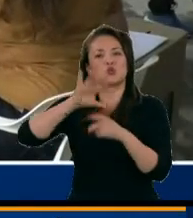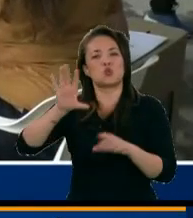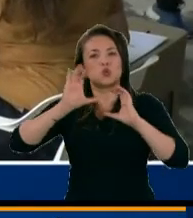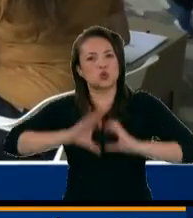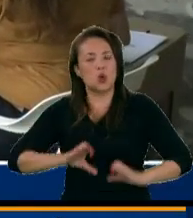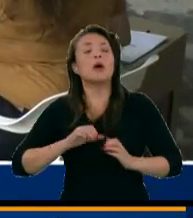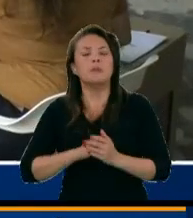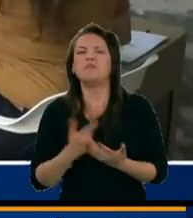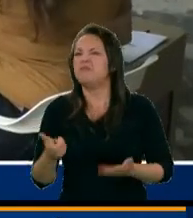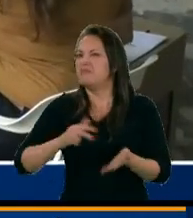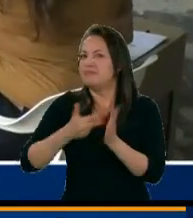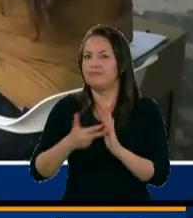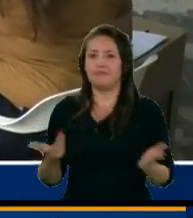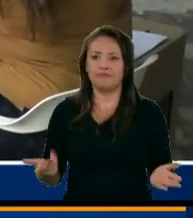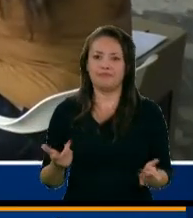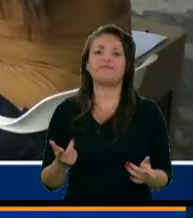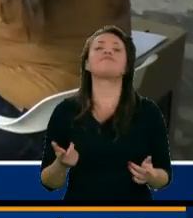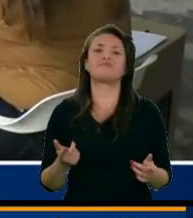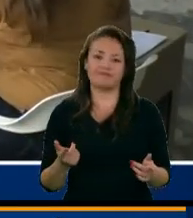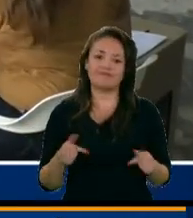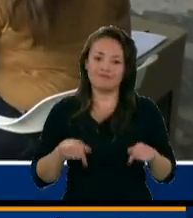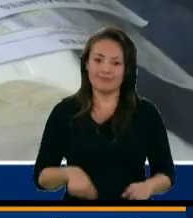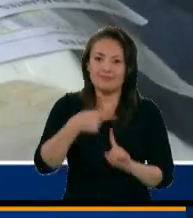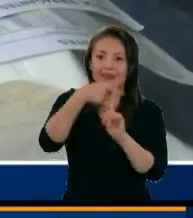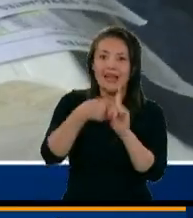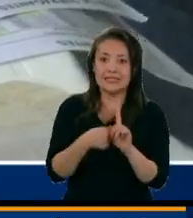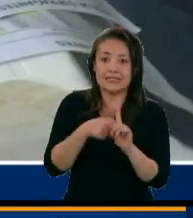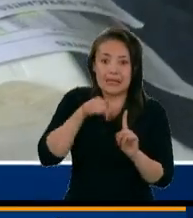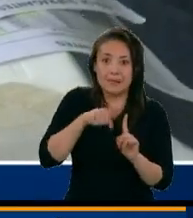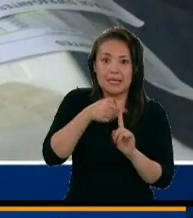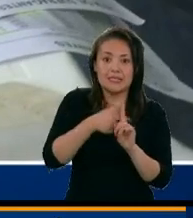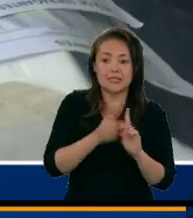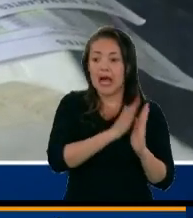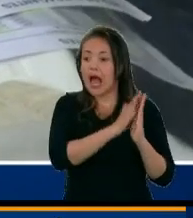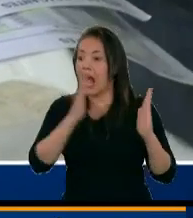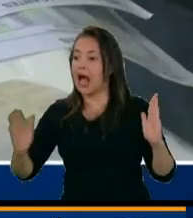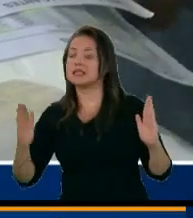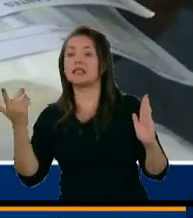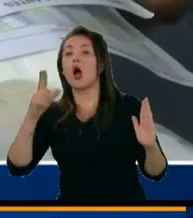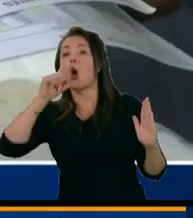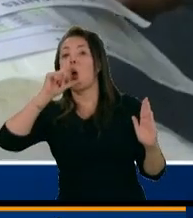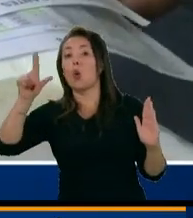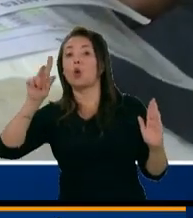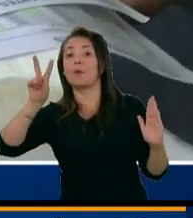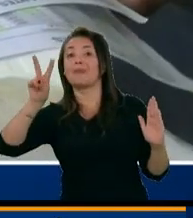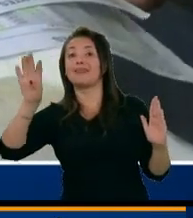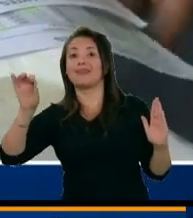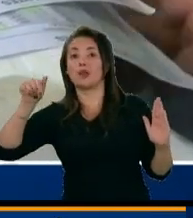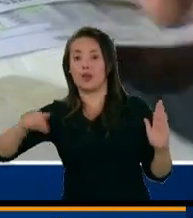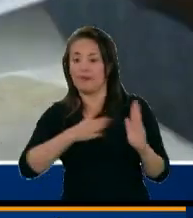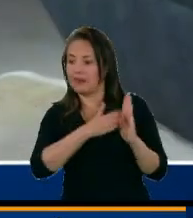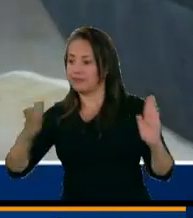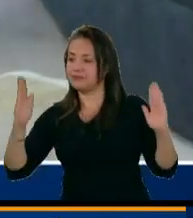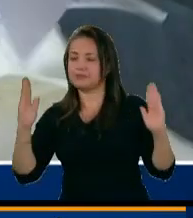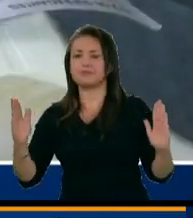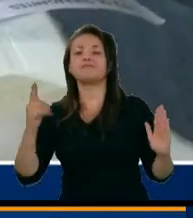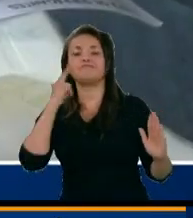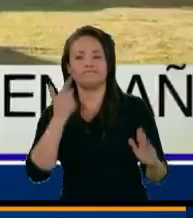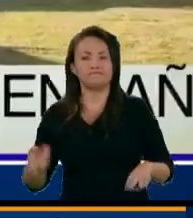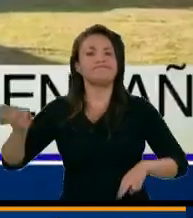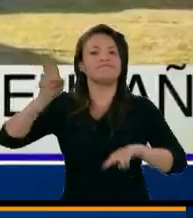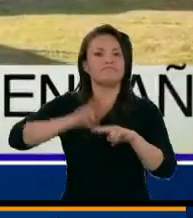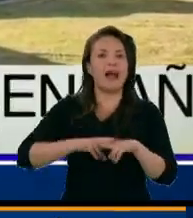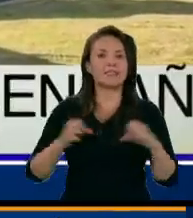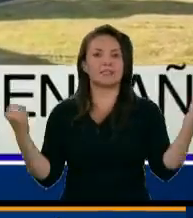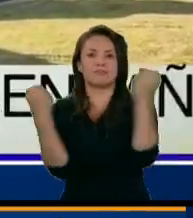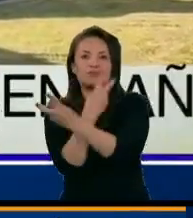Eso que genera que sea precisamente este mes, hasta el 29 de julio, que se espera un incremento de los niveles de violencia,